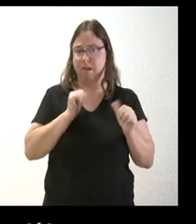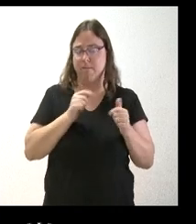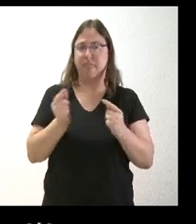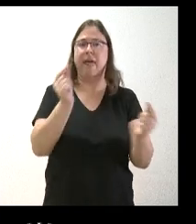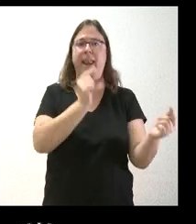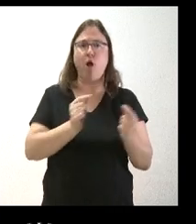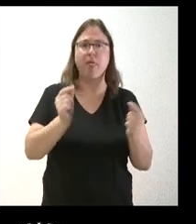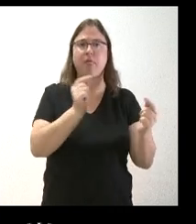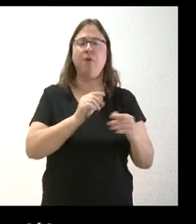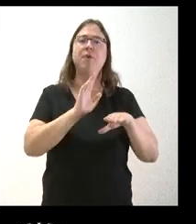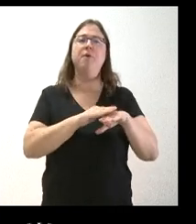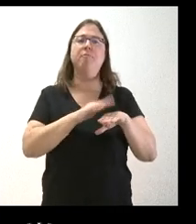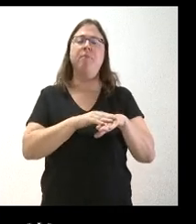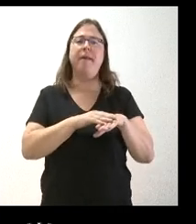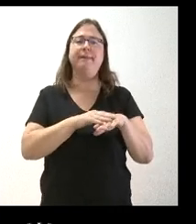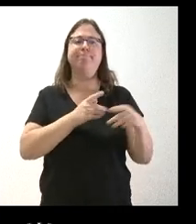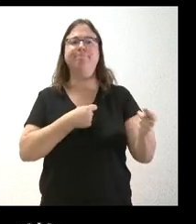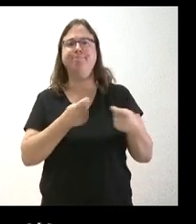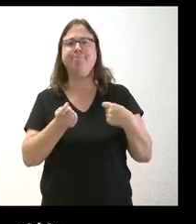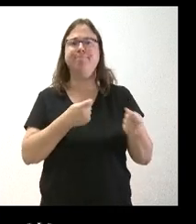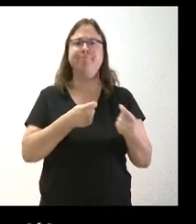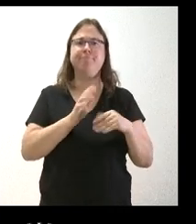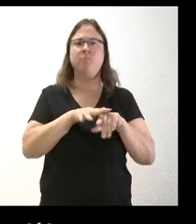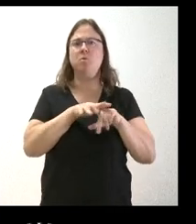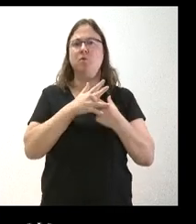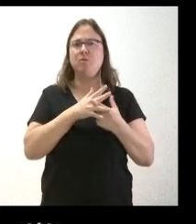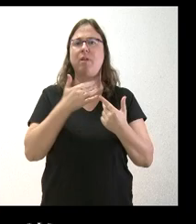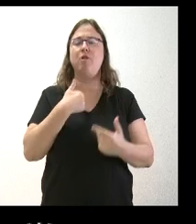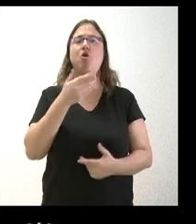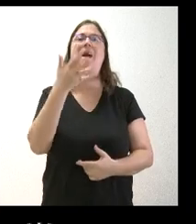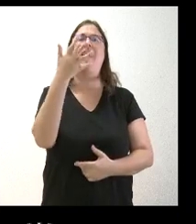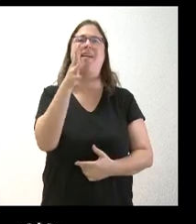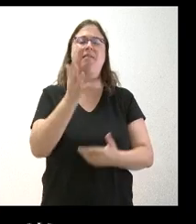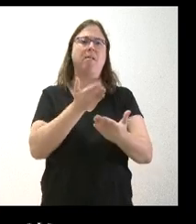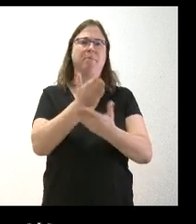negociaciones, para ver en qué queda ese arte que se ha planteado. Gracias.